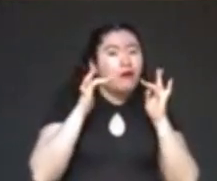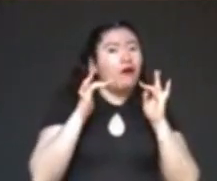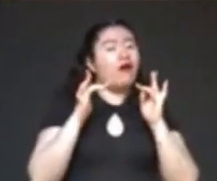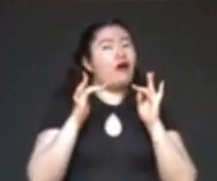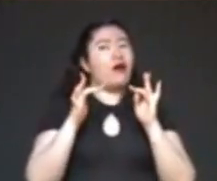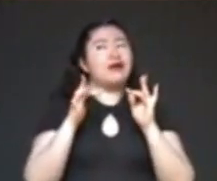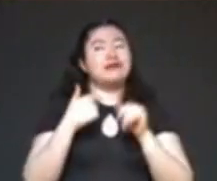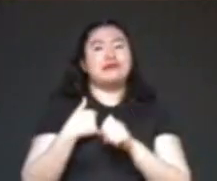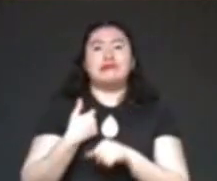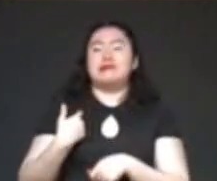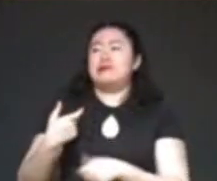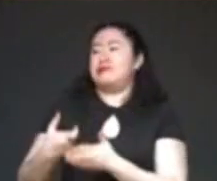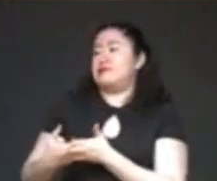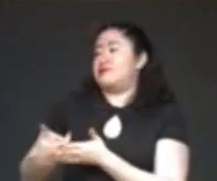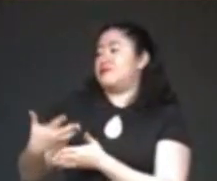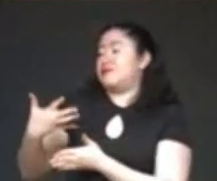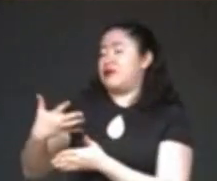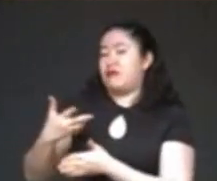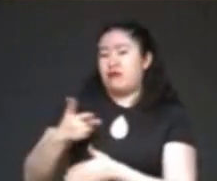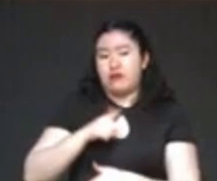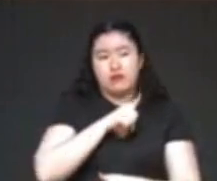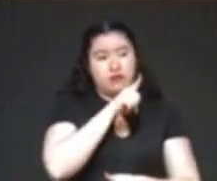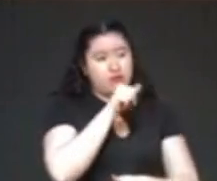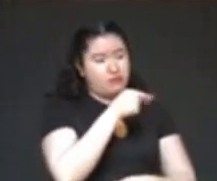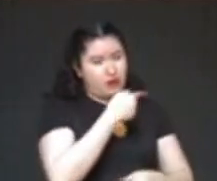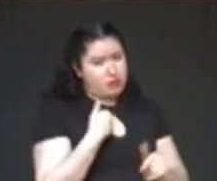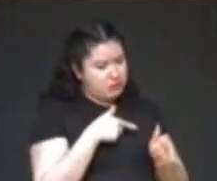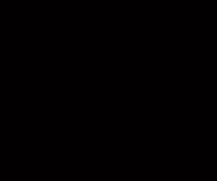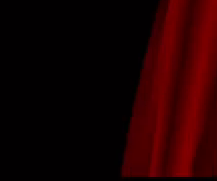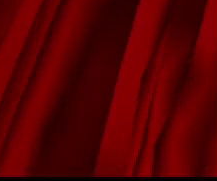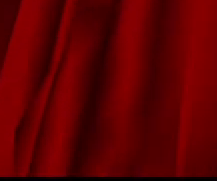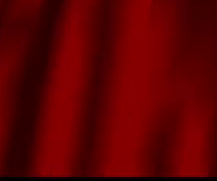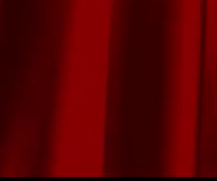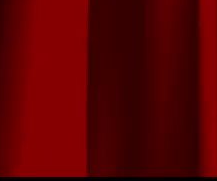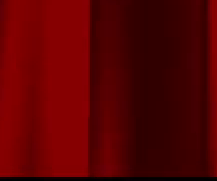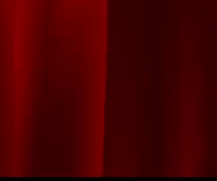ver cuál es la realidad para evitar especulaciones.